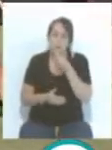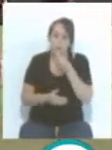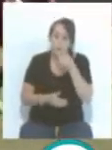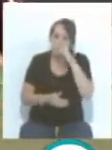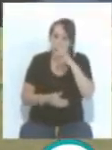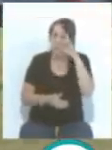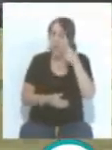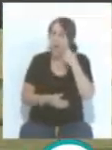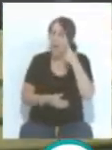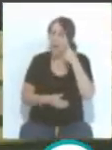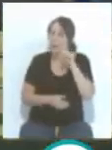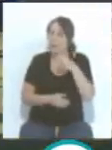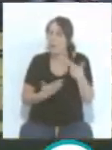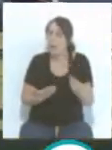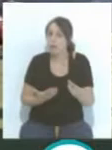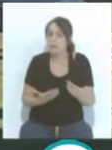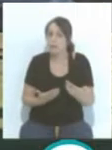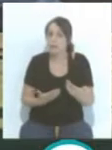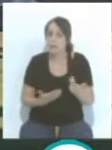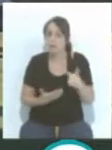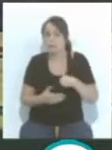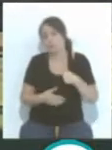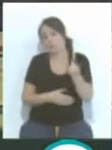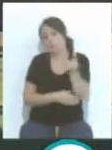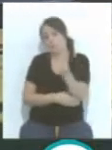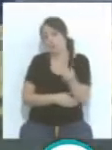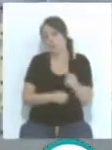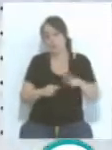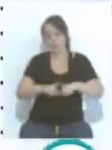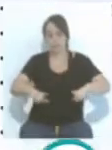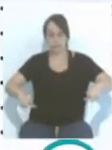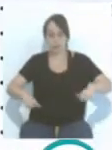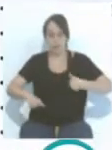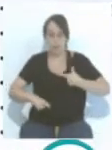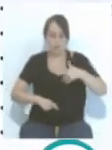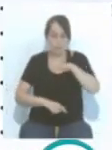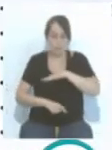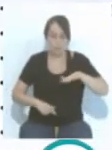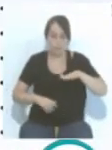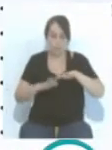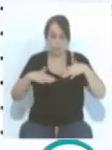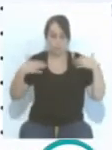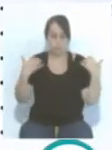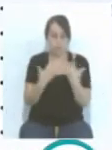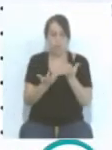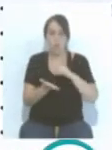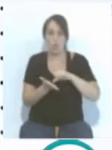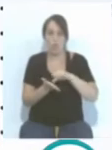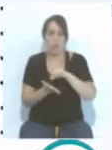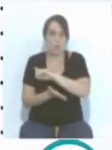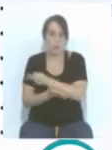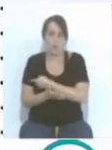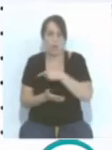a ver cómo queda, a ver, por lo menos en plano y en infografía, el proyecto del estadio y la ciudad deportiva que están haciendo en Marbella